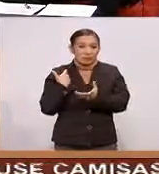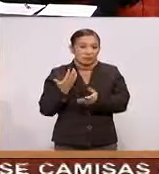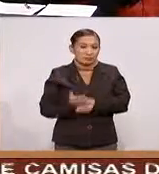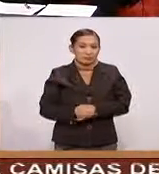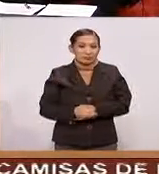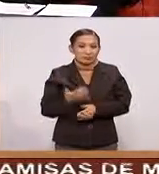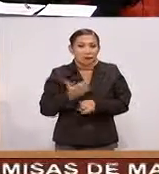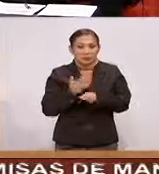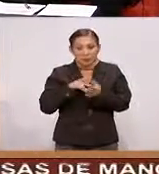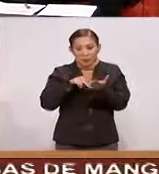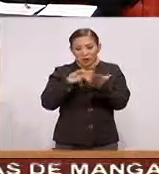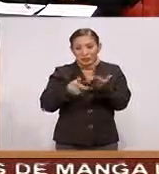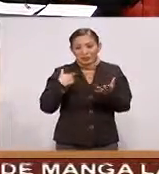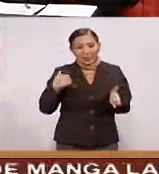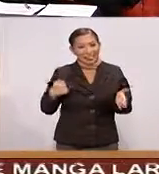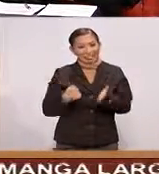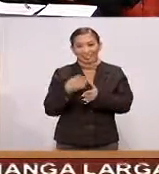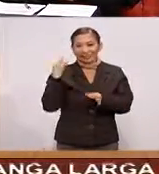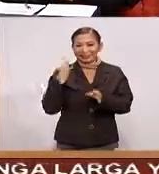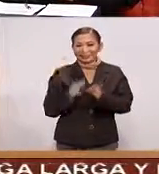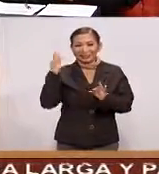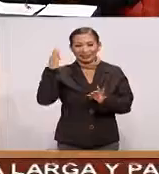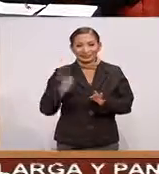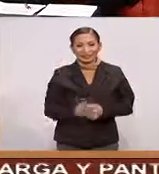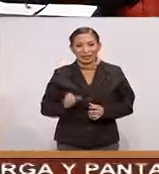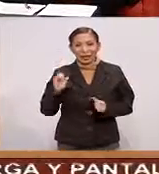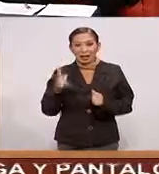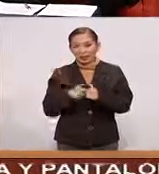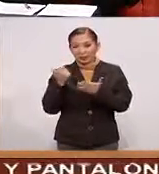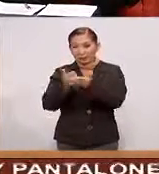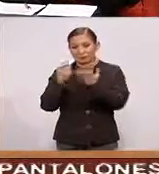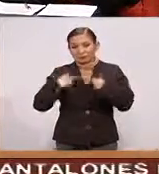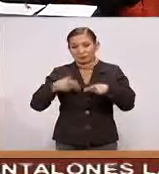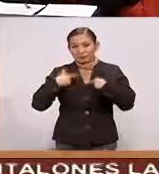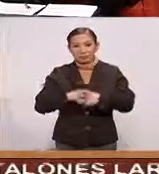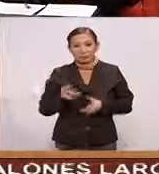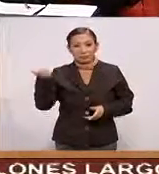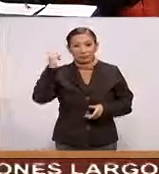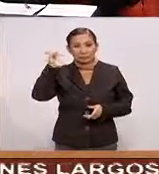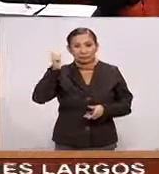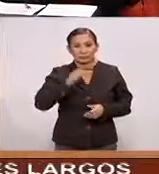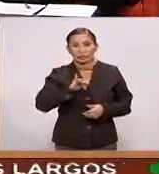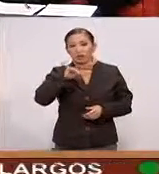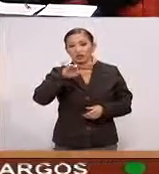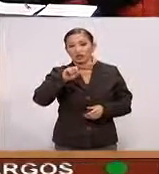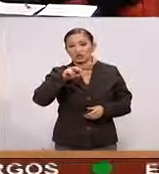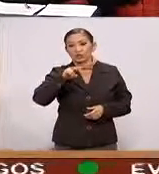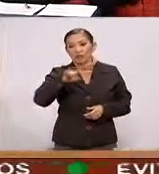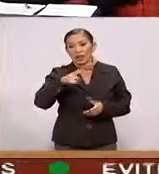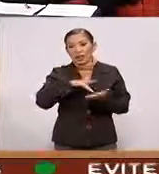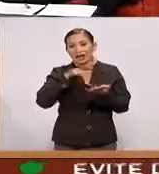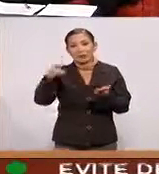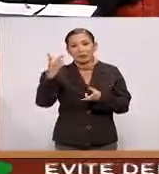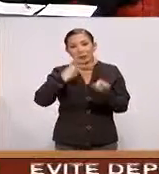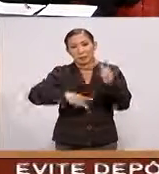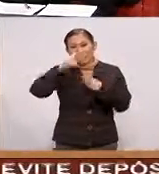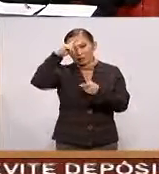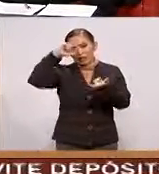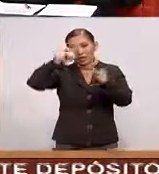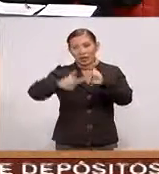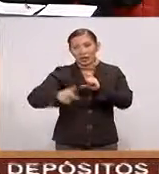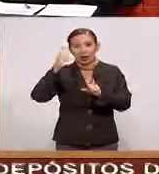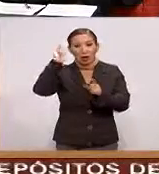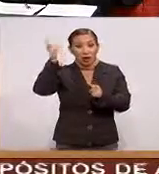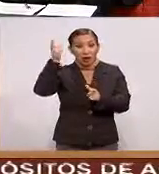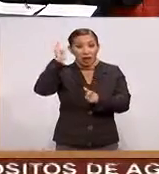Con este proyecto Pues sí pude llegar A hacer algo Que ayuda a las personas Ojalá José pues muchas felicidades Y gracias por estar Con nosotros En México al día